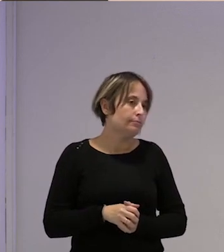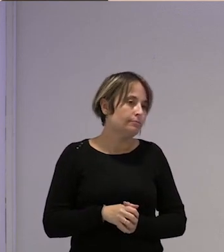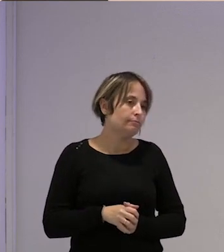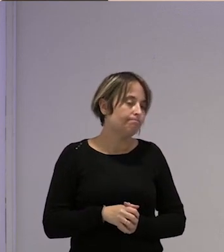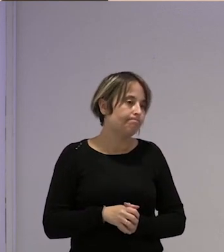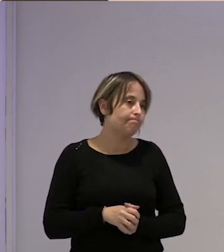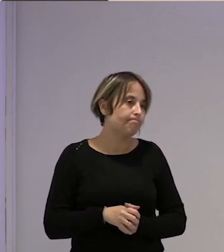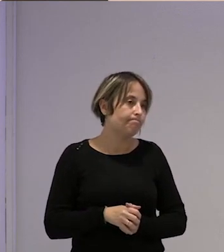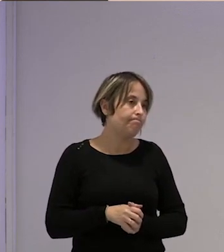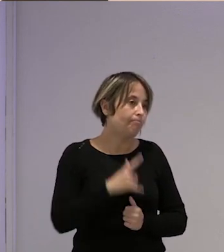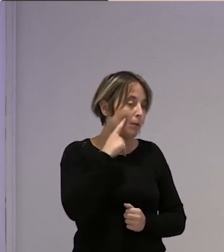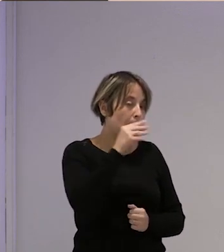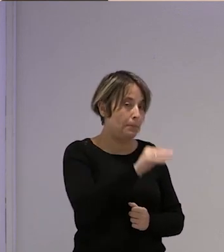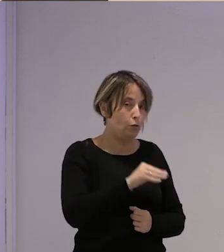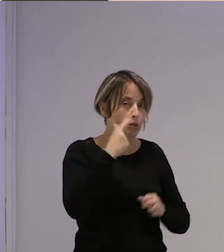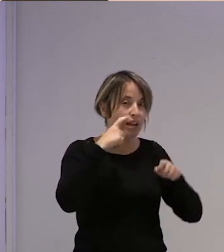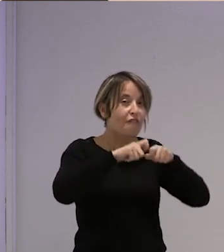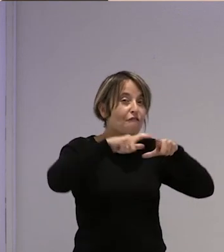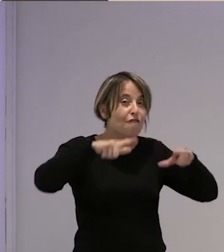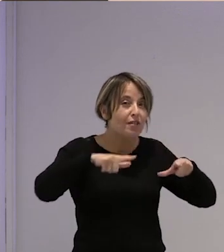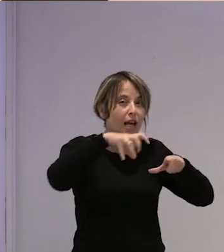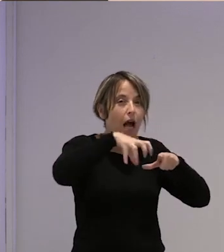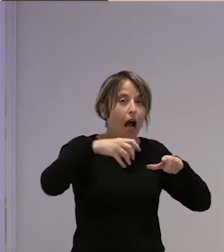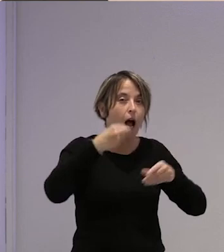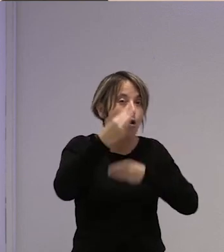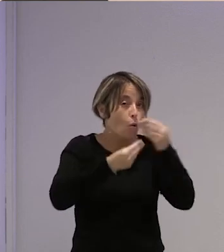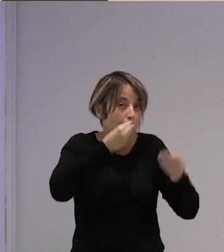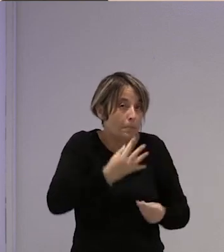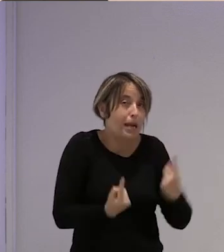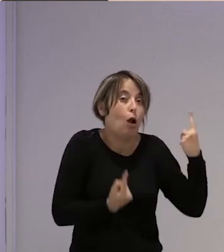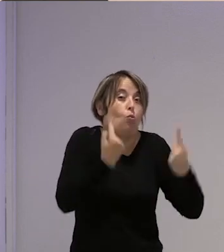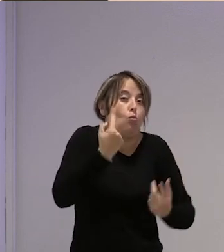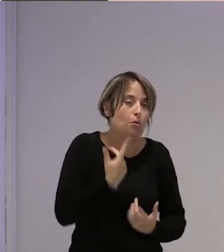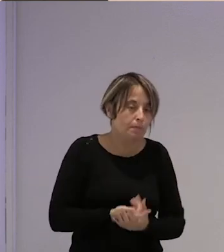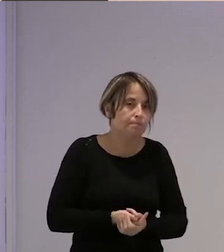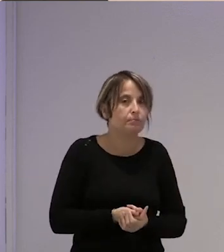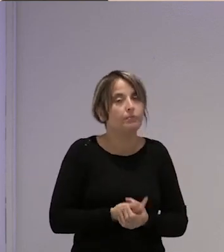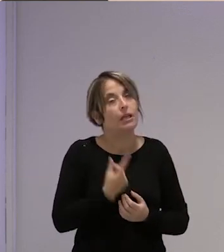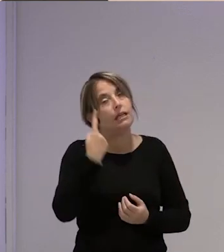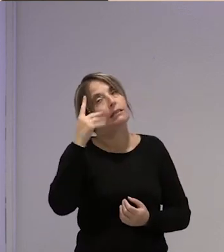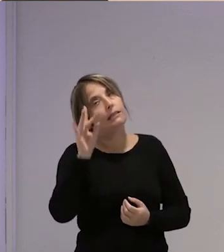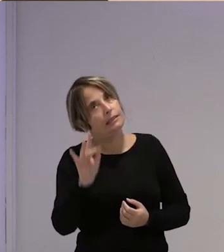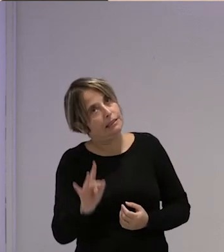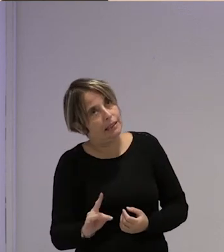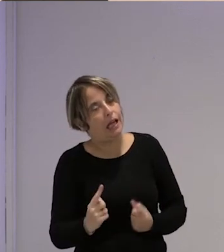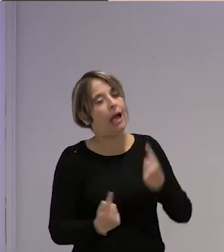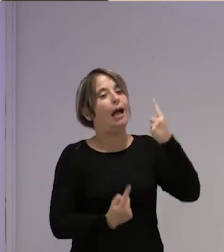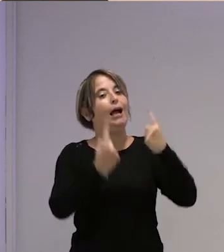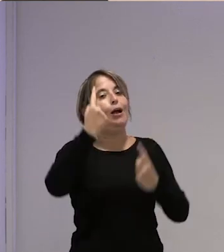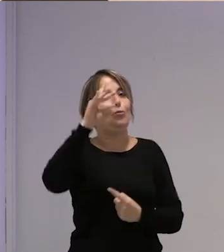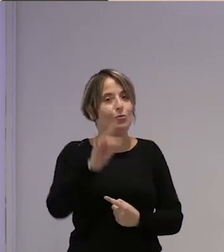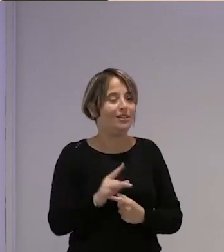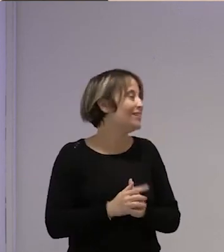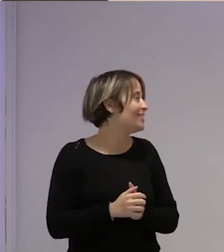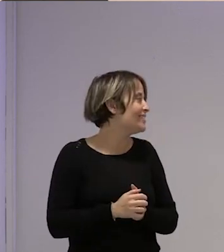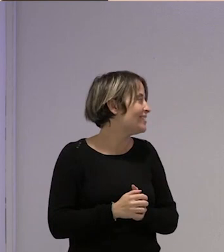¿hay alguna finca que lo haga bien? sí vamos sí se puede salvar alguna ¿cómo se